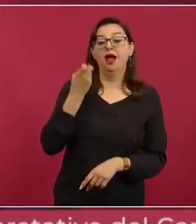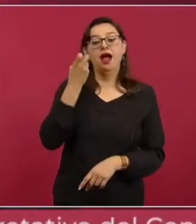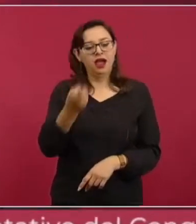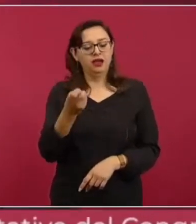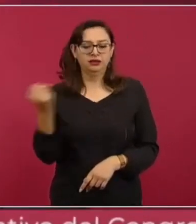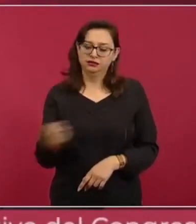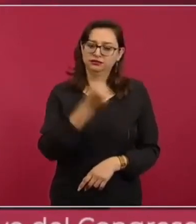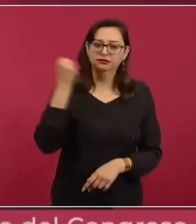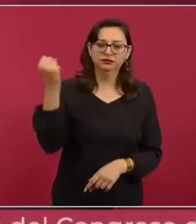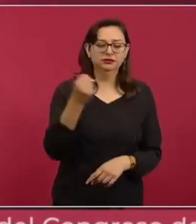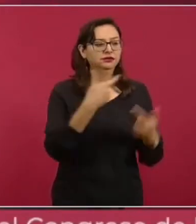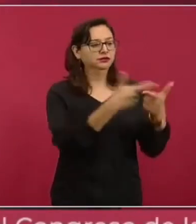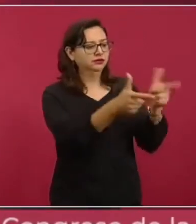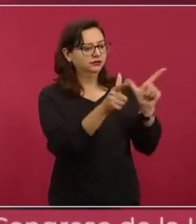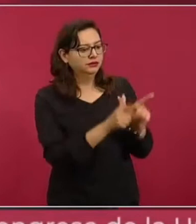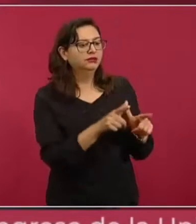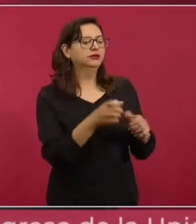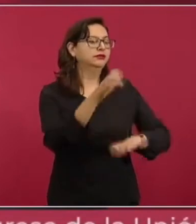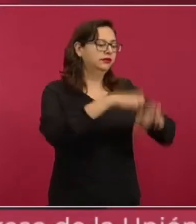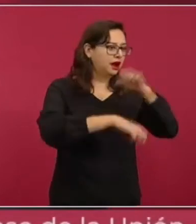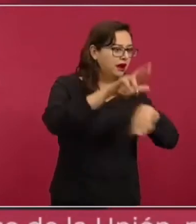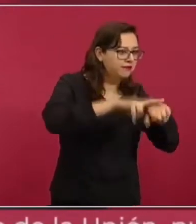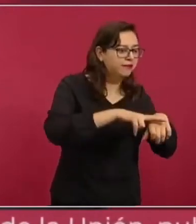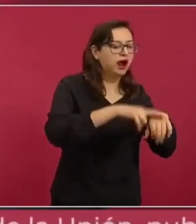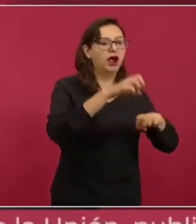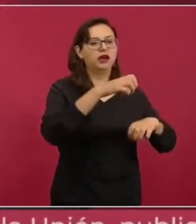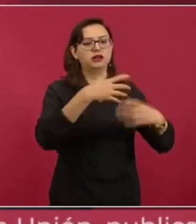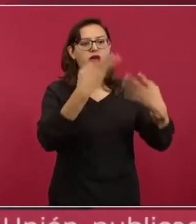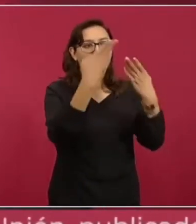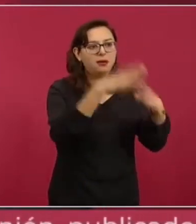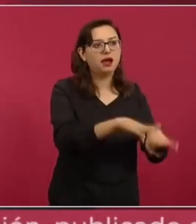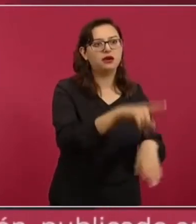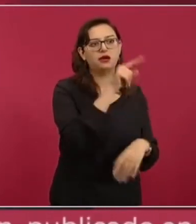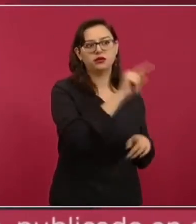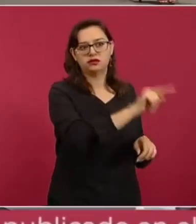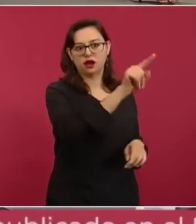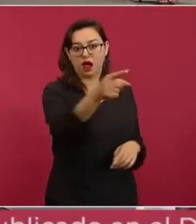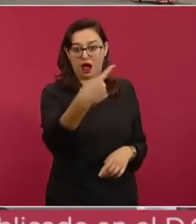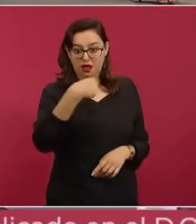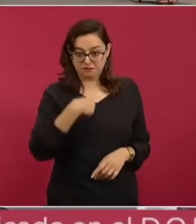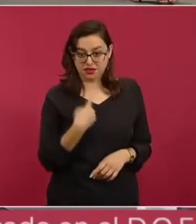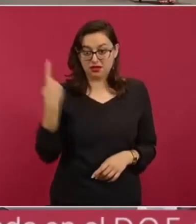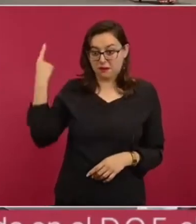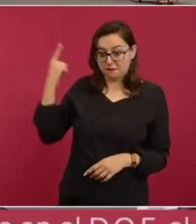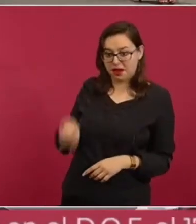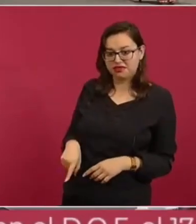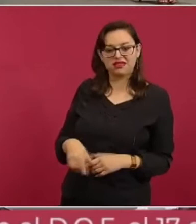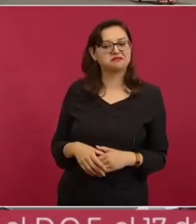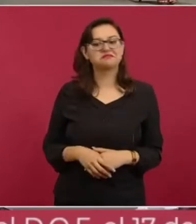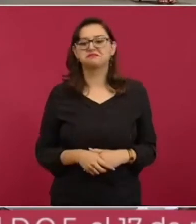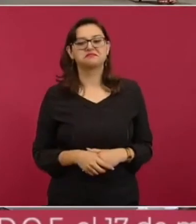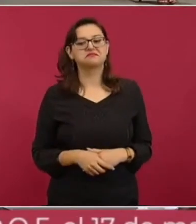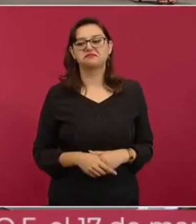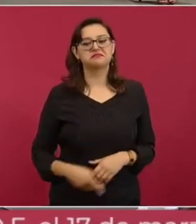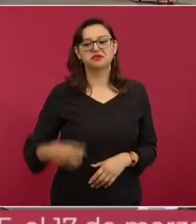no son empresas, no son corporaciones, no son bancos, no somos